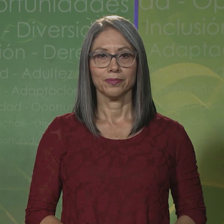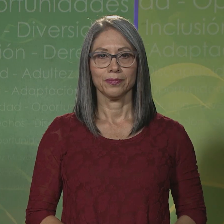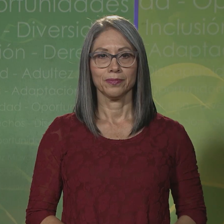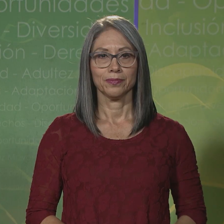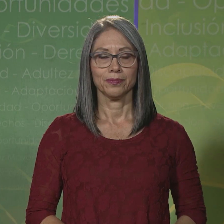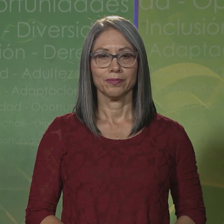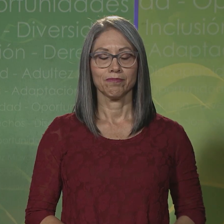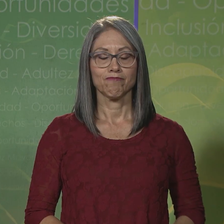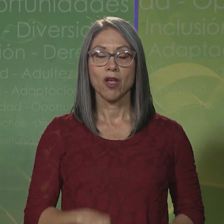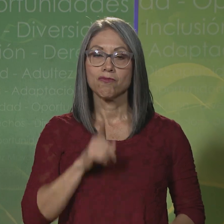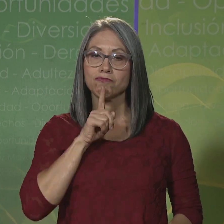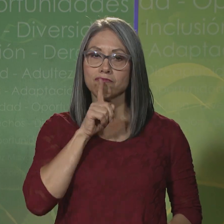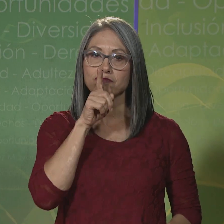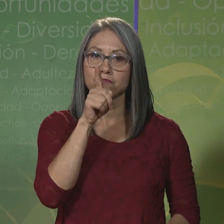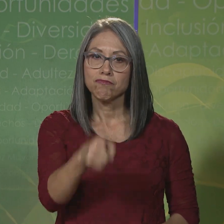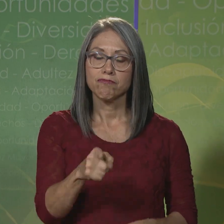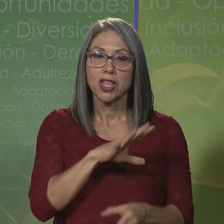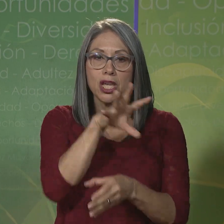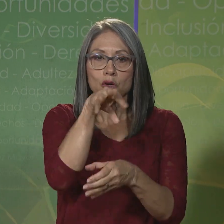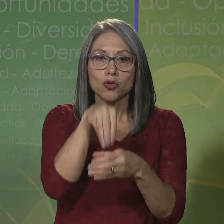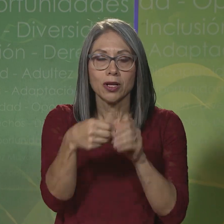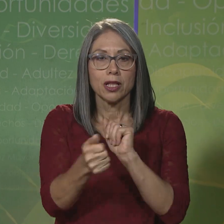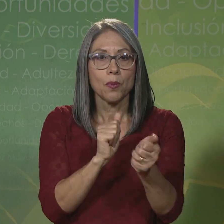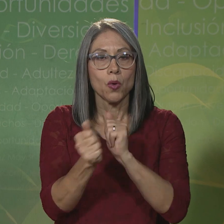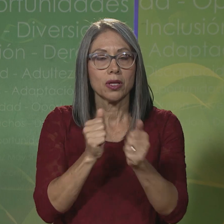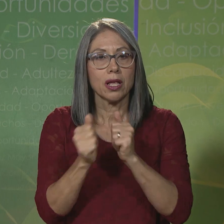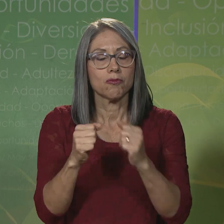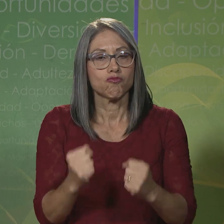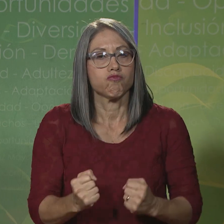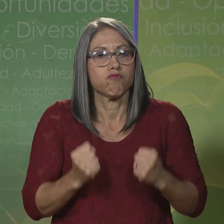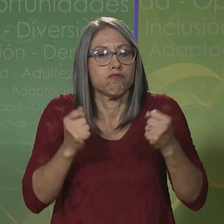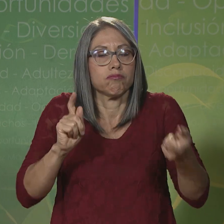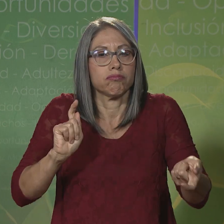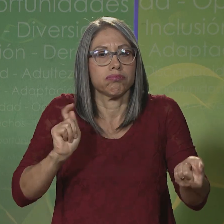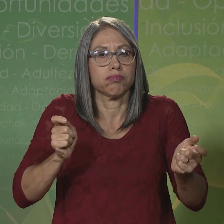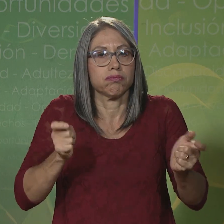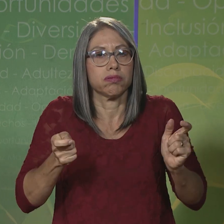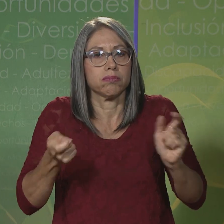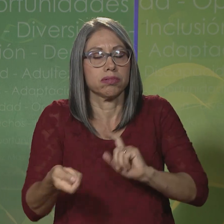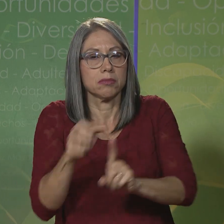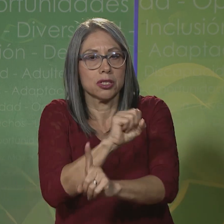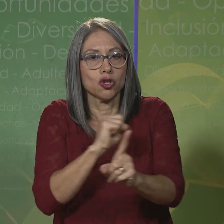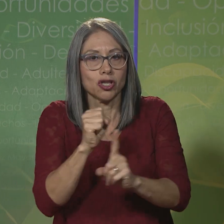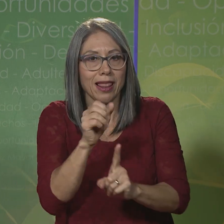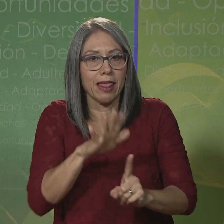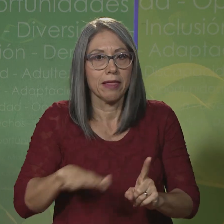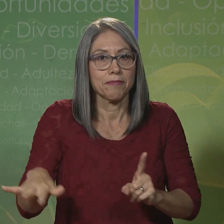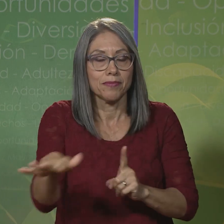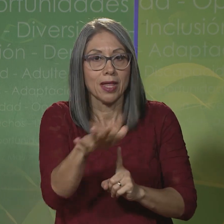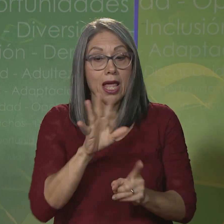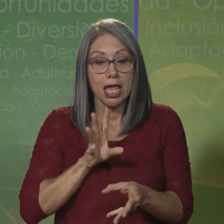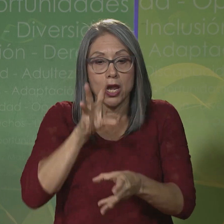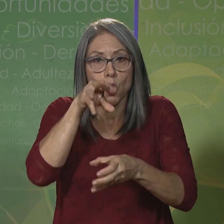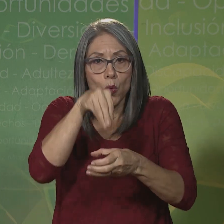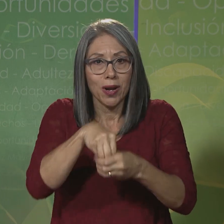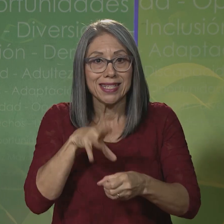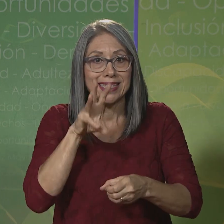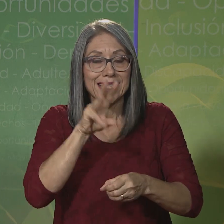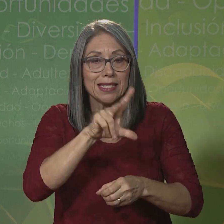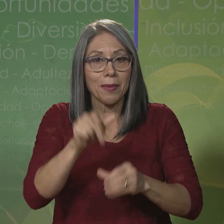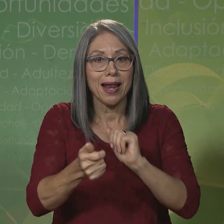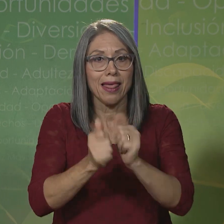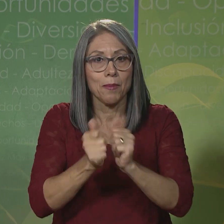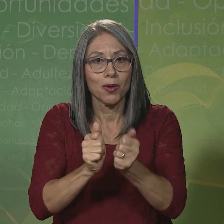sin duda la inclusión en el deporte tiene un poder transformador en la sociedad y la incorporación de seis para deportes en los juegos